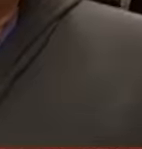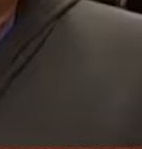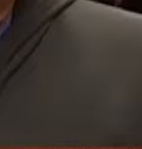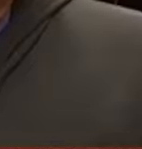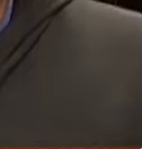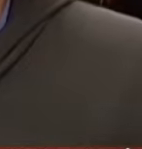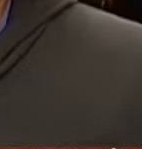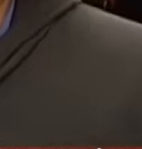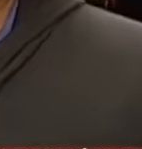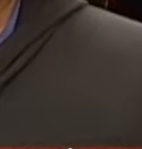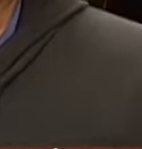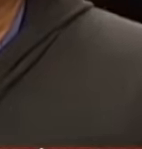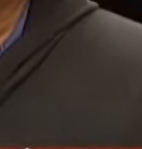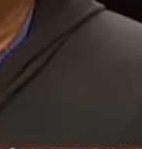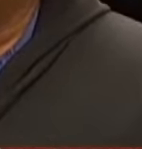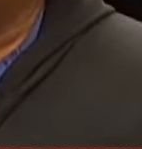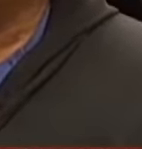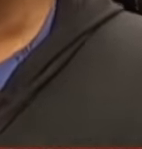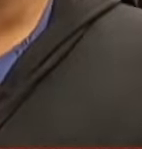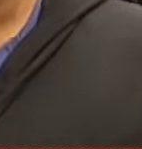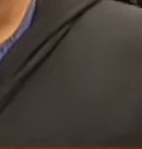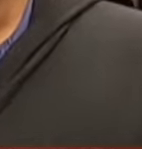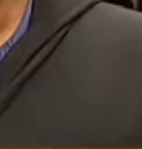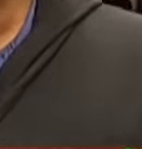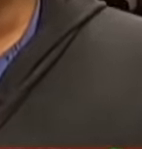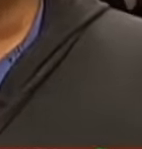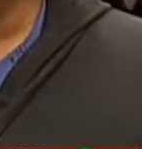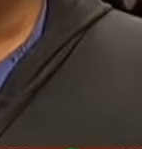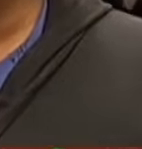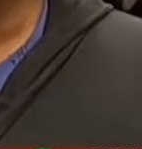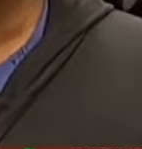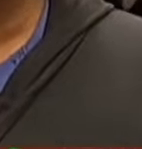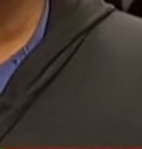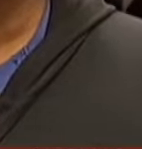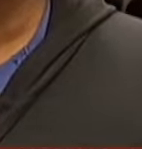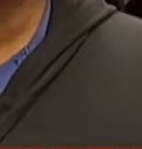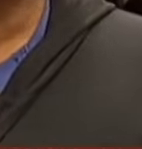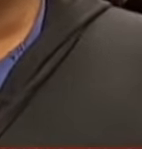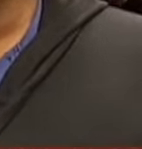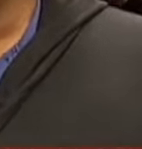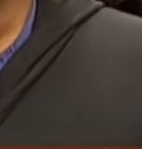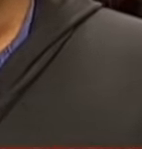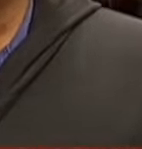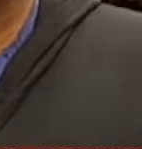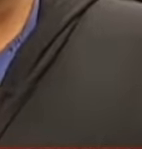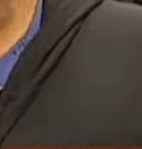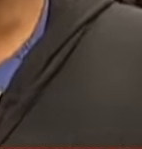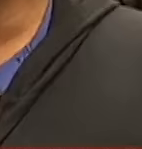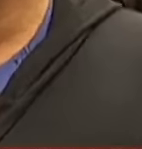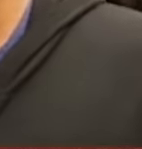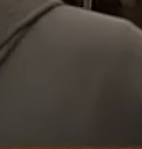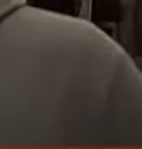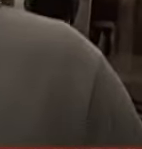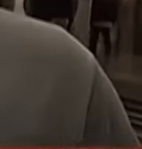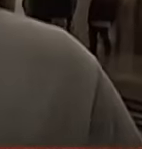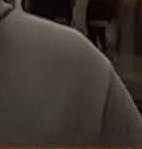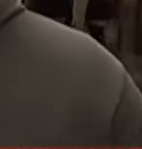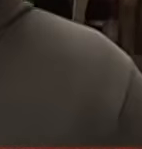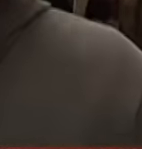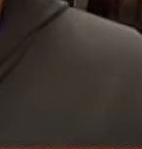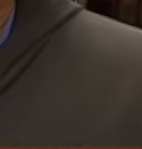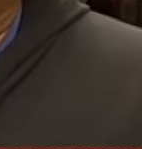El típico, ¿no? de que en hora pico intentas bajarte en alguna estación Y es tanta la gente que se quiere subir, que te regresa, ¿no? Ya estás